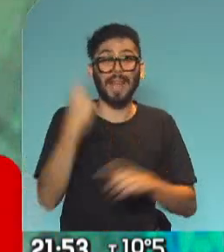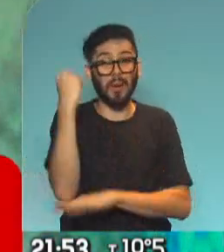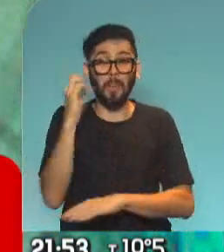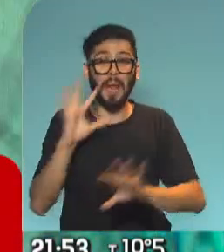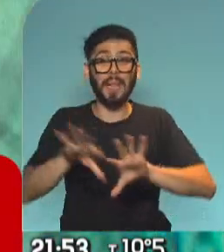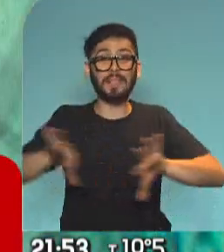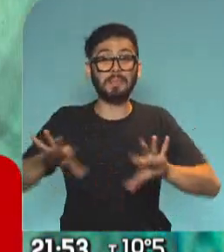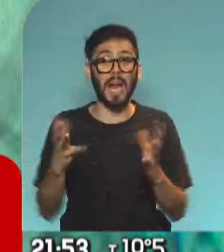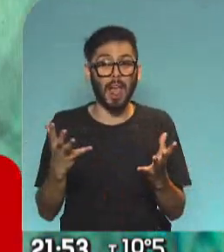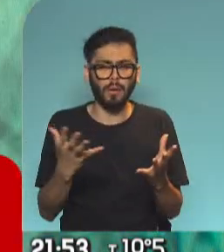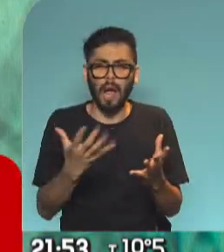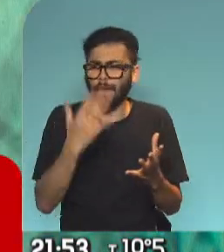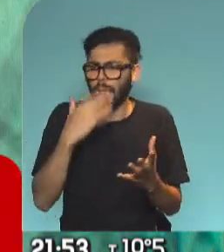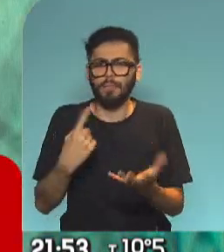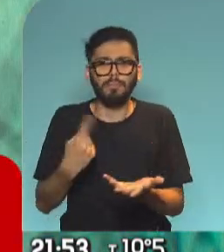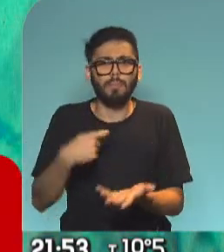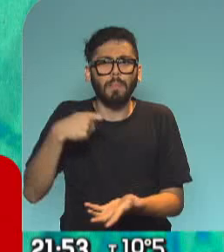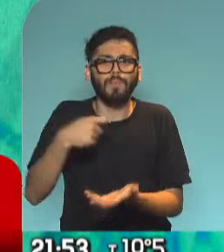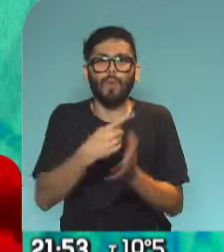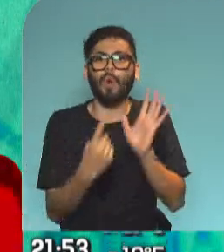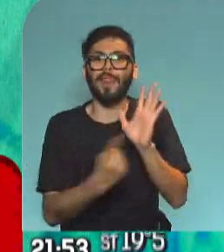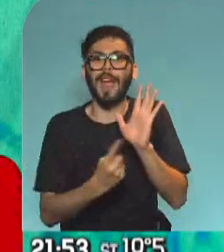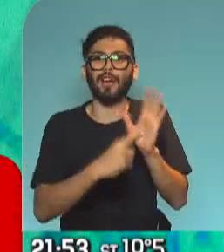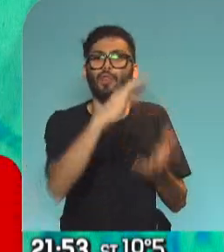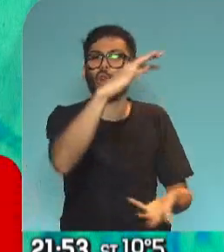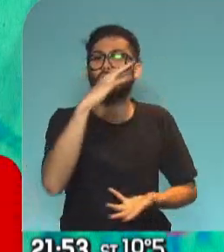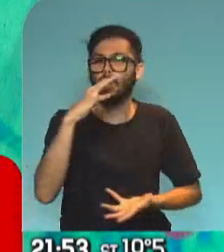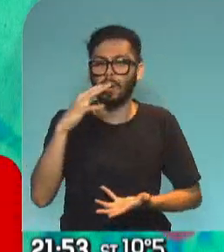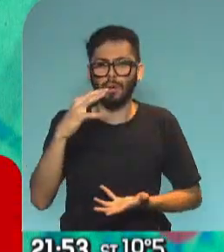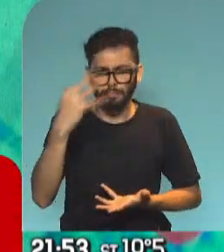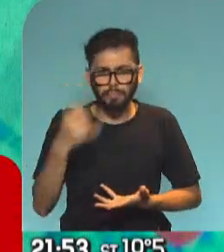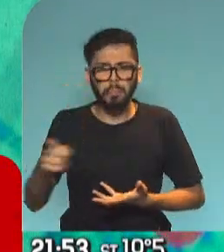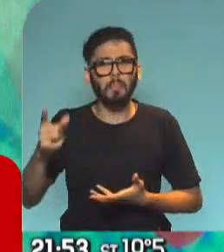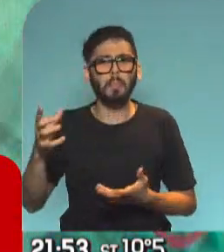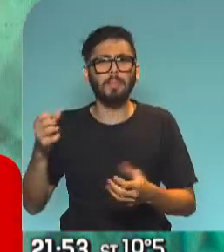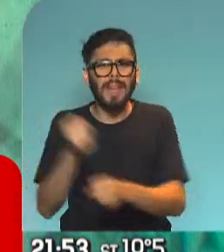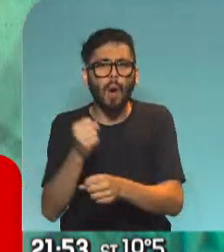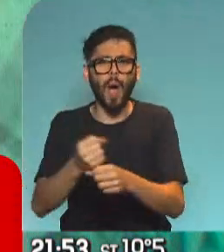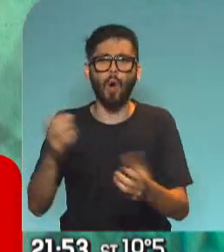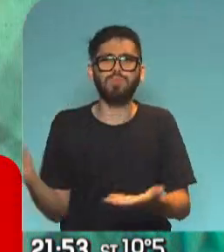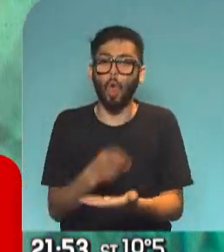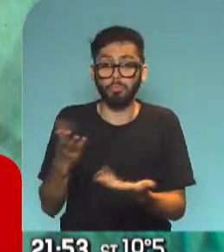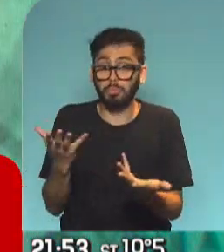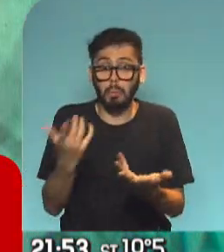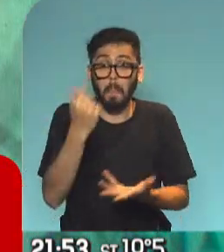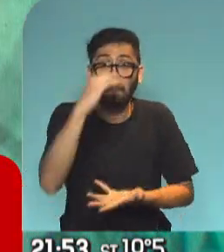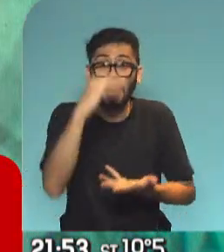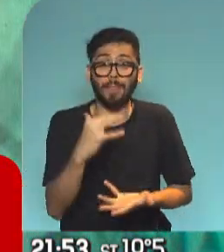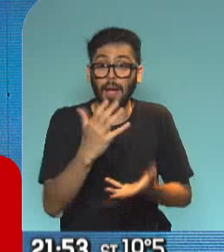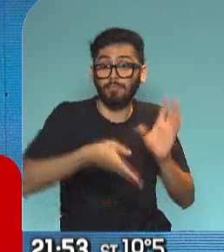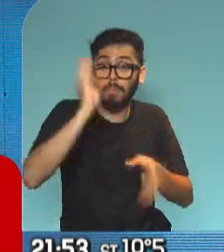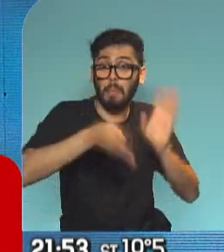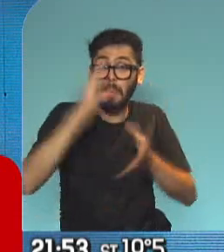la mayor parte de ese crédito no se utilizó para producción, empleo y demás, sino que fue plata que hoy en Argentina tampoco está porque se fugó.